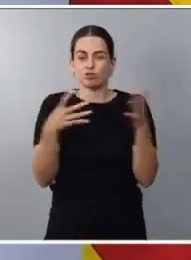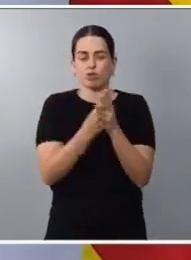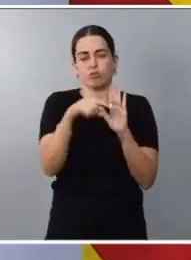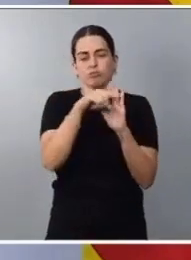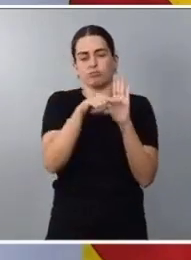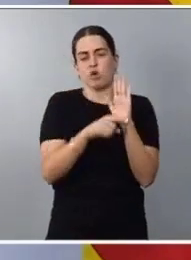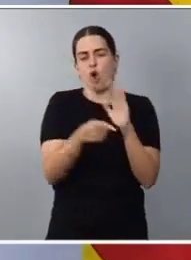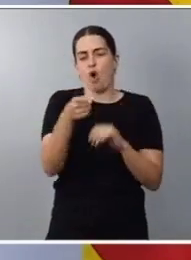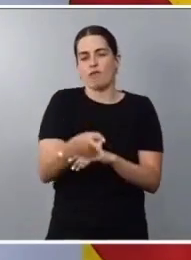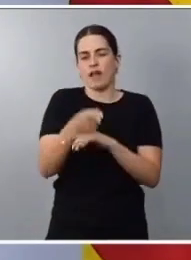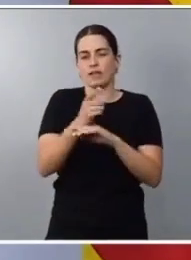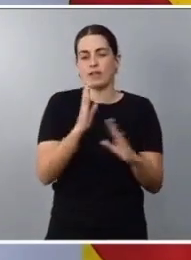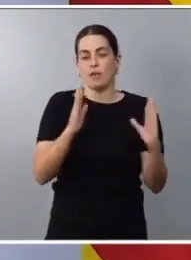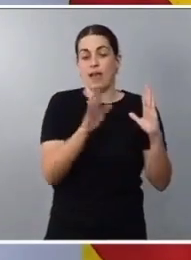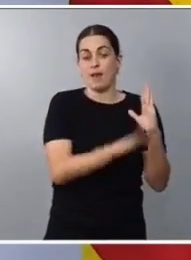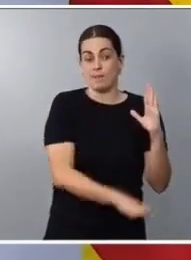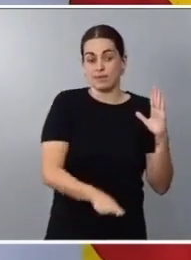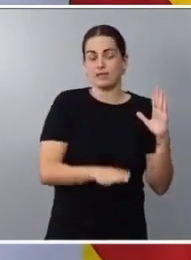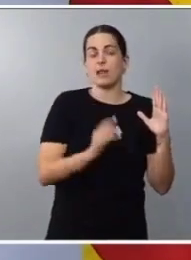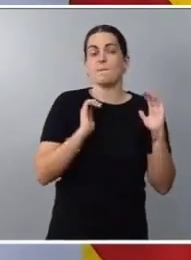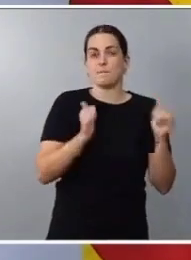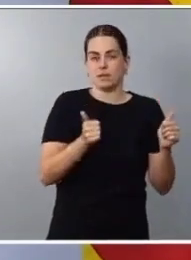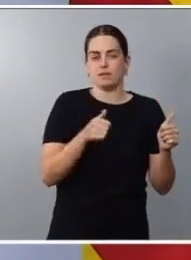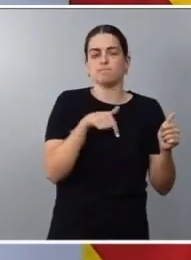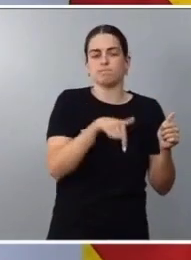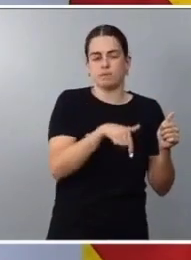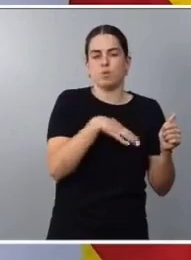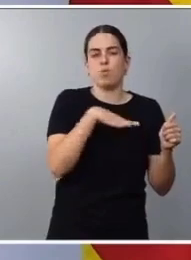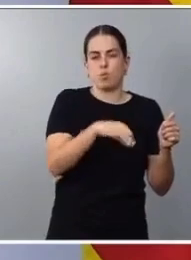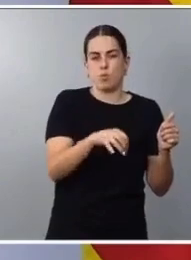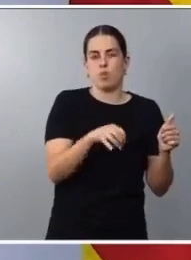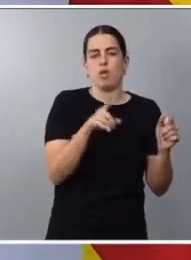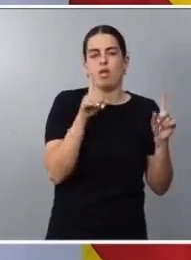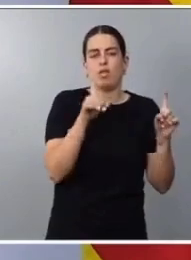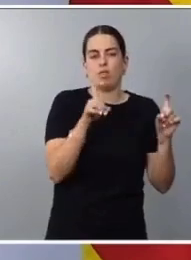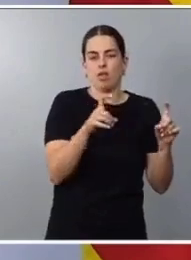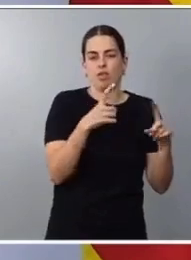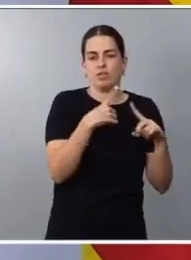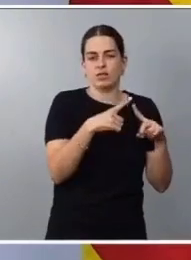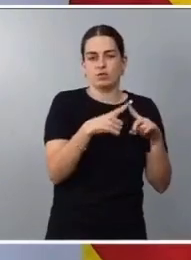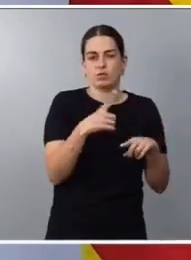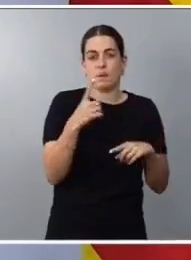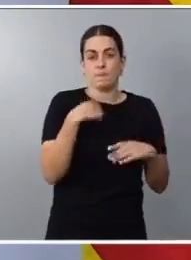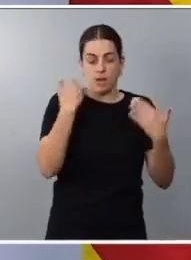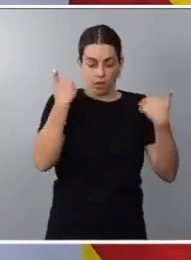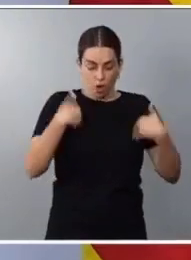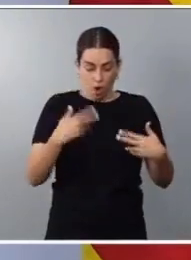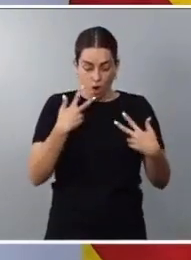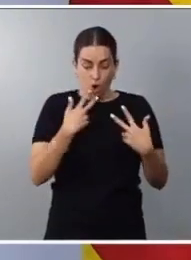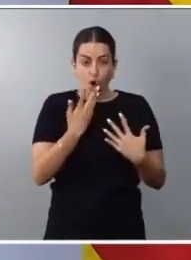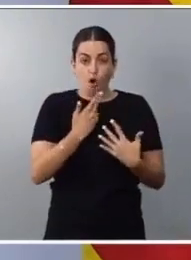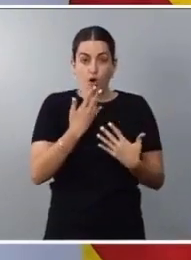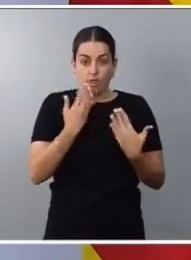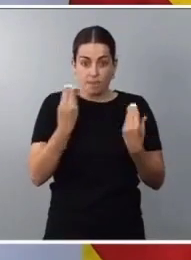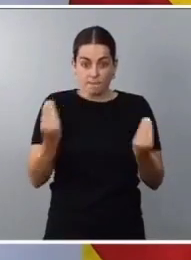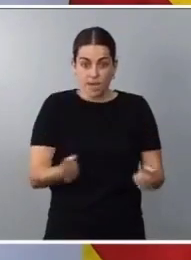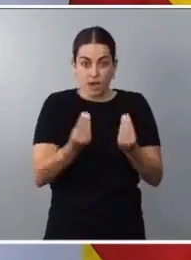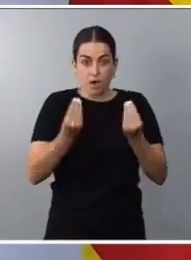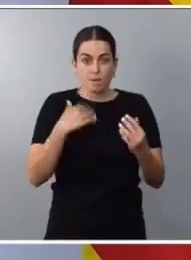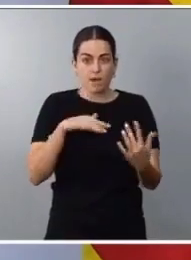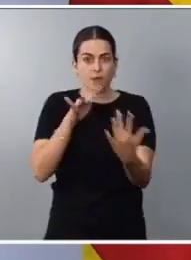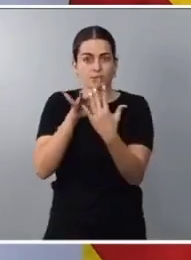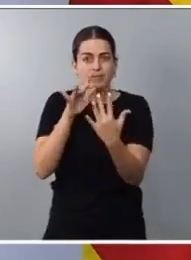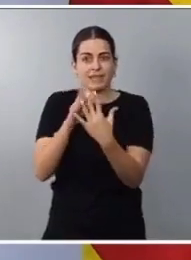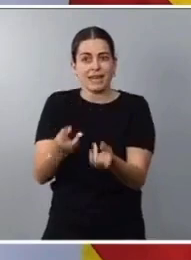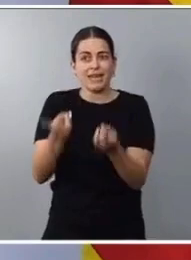infancia, y tiene que servir para conocer mejor nuestros cuerpos, para tener relaciones basadas en los buenos tratos y libres de